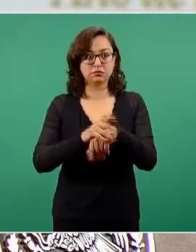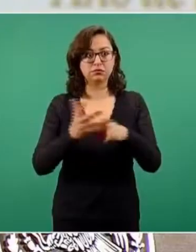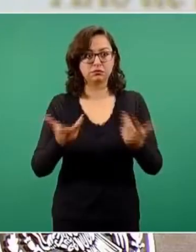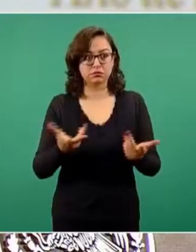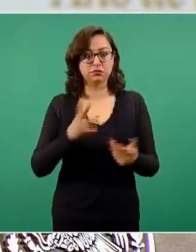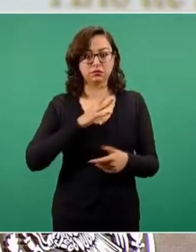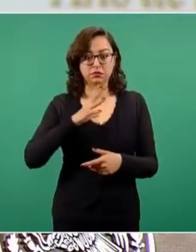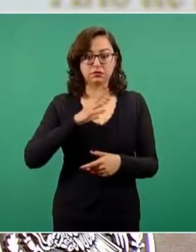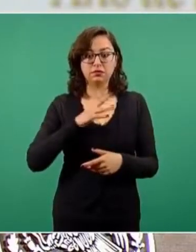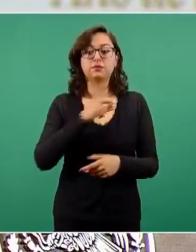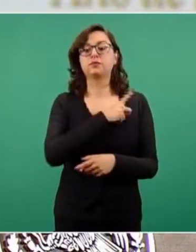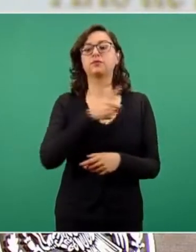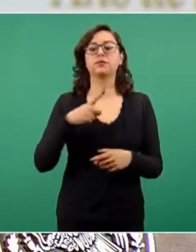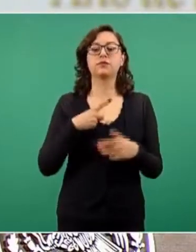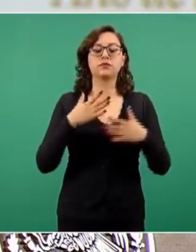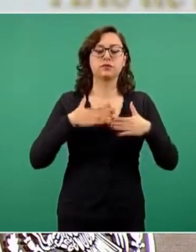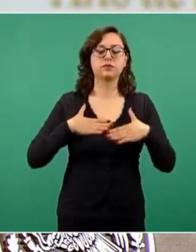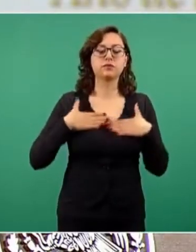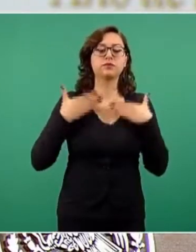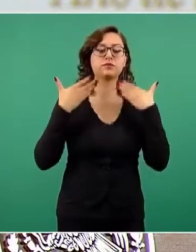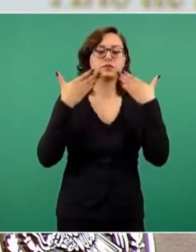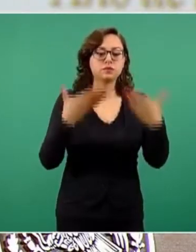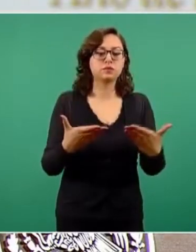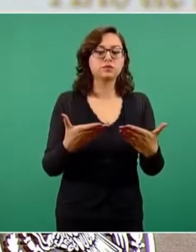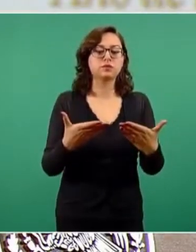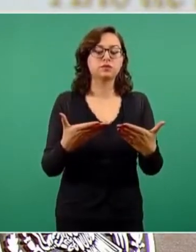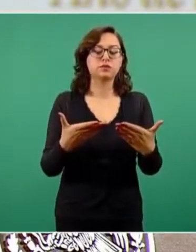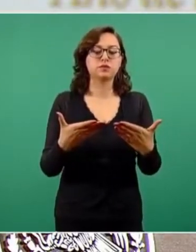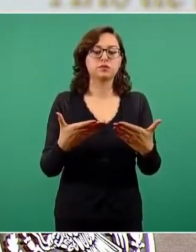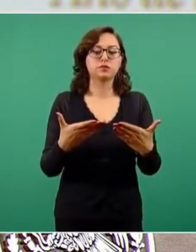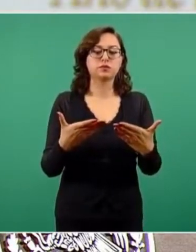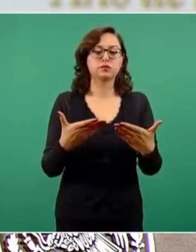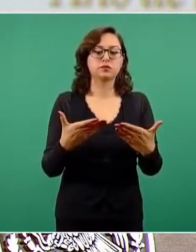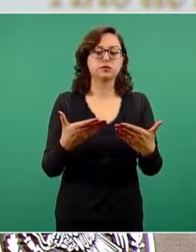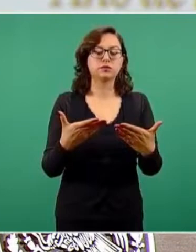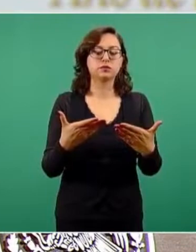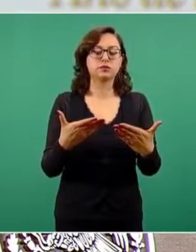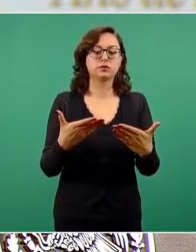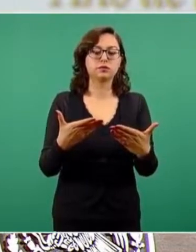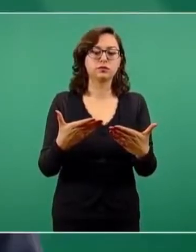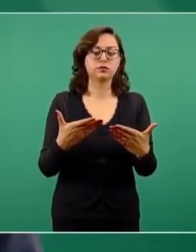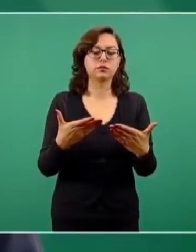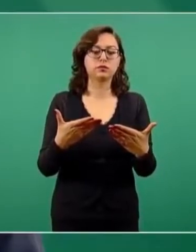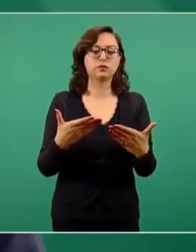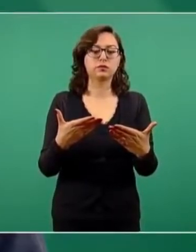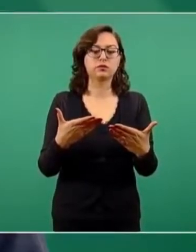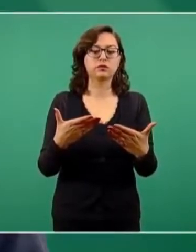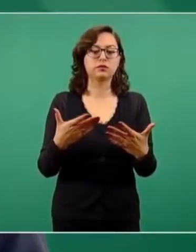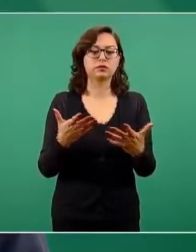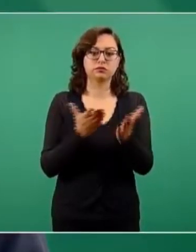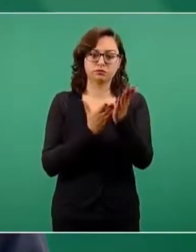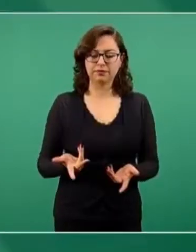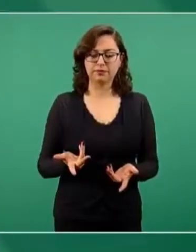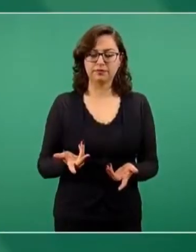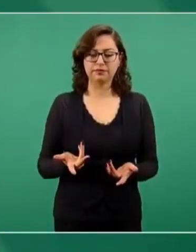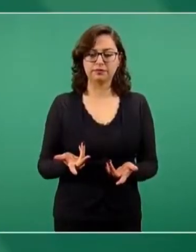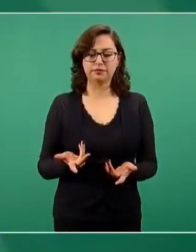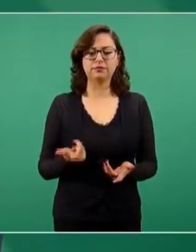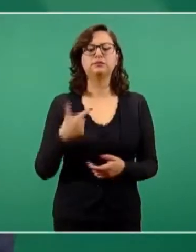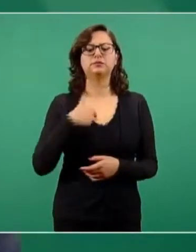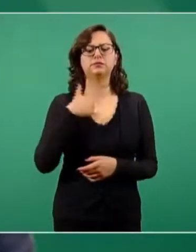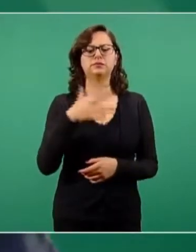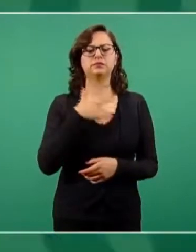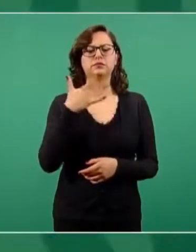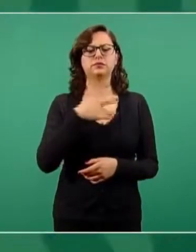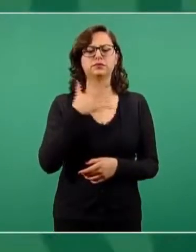tiene que haber confianza y tiene que haber lealtad. Yo estoy